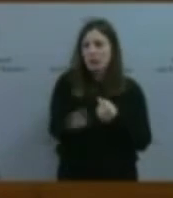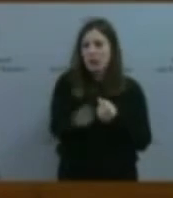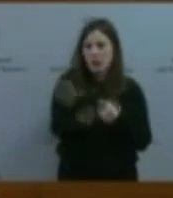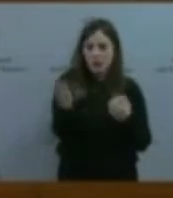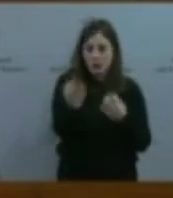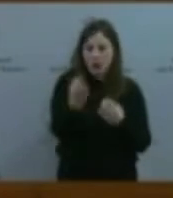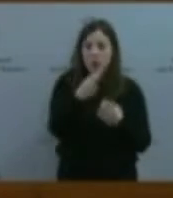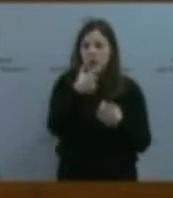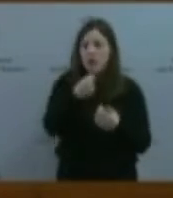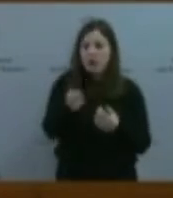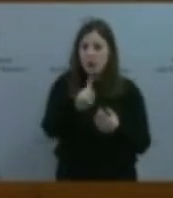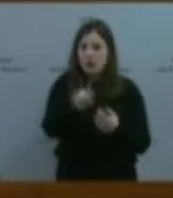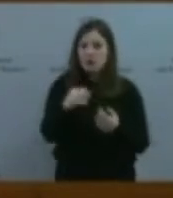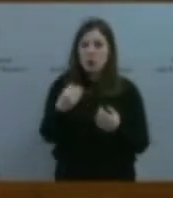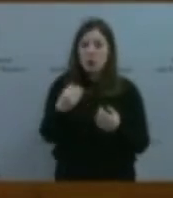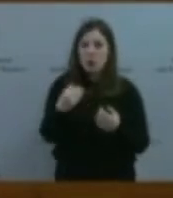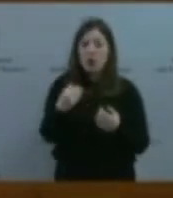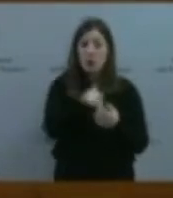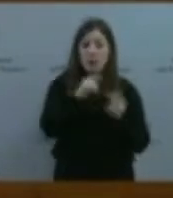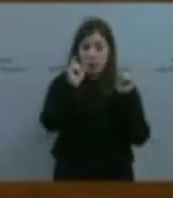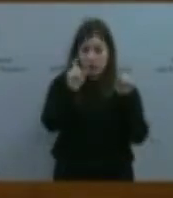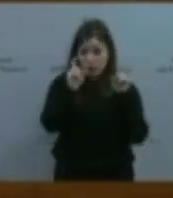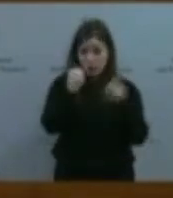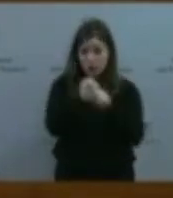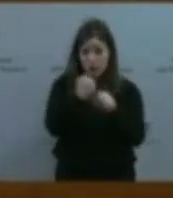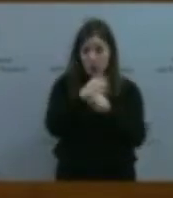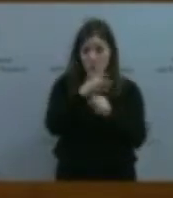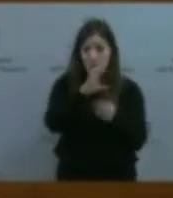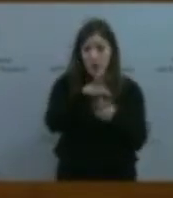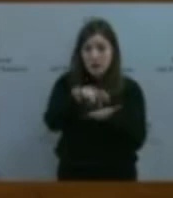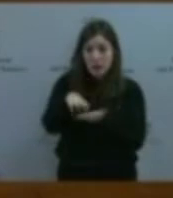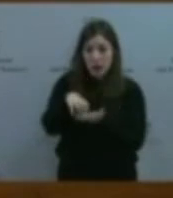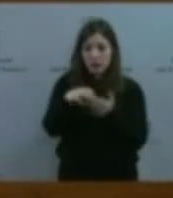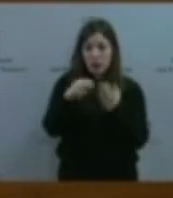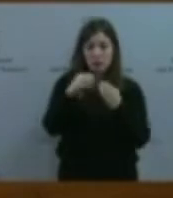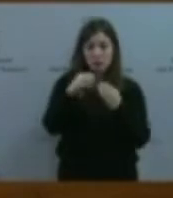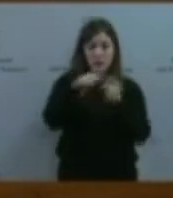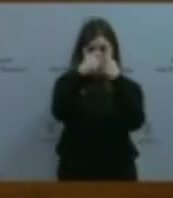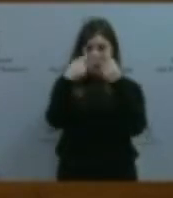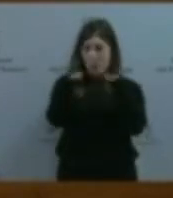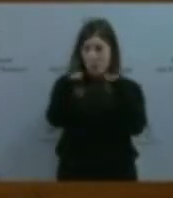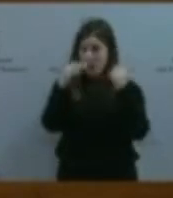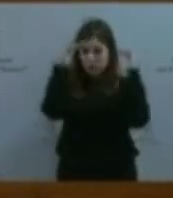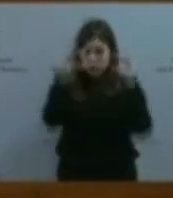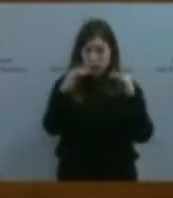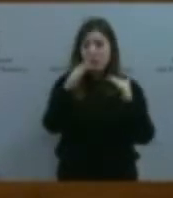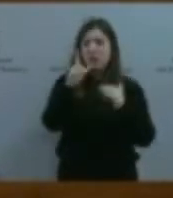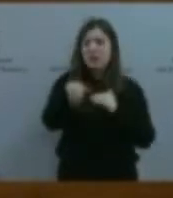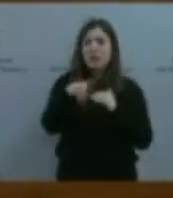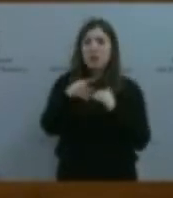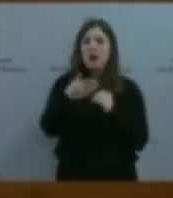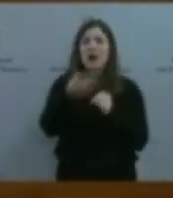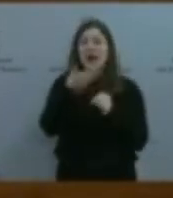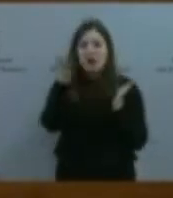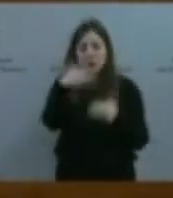docente cuando se tienen instalaciones que se caen a pedazos, cuando se tienen instalaciones en las que es difícil calentarse, cuando se tienen instalaciones en las